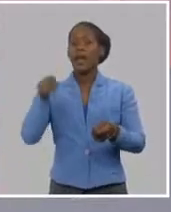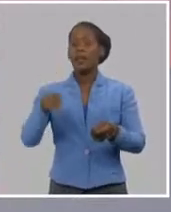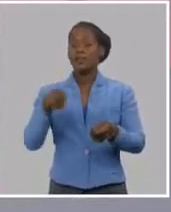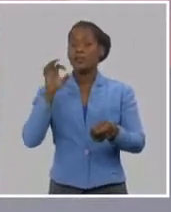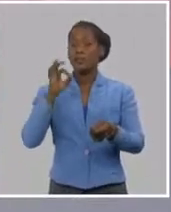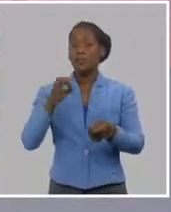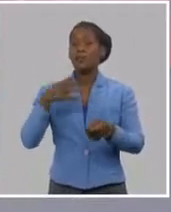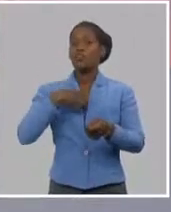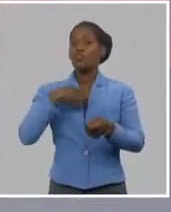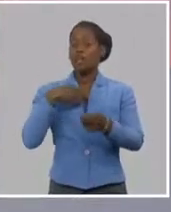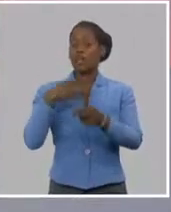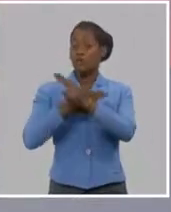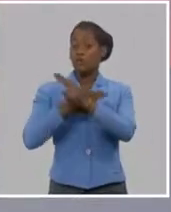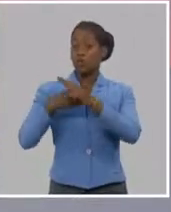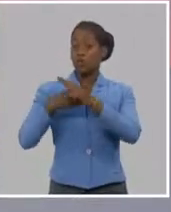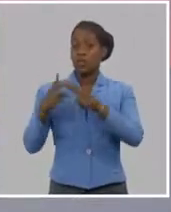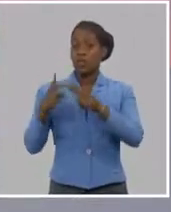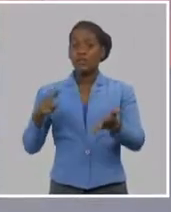existe.